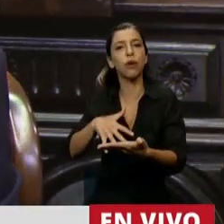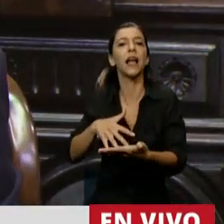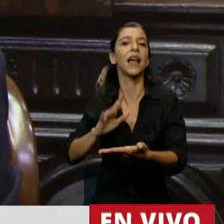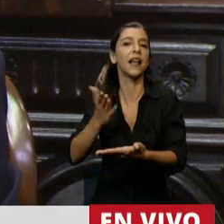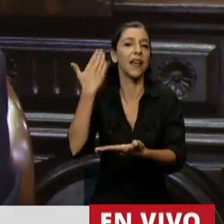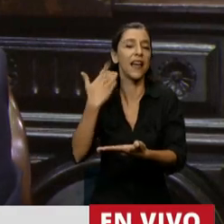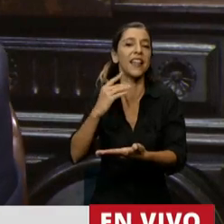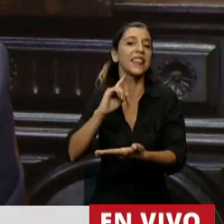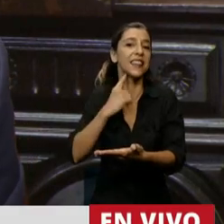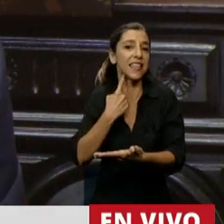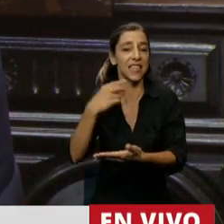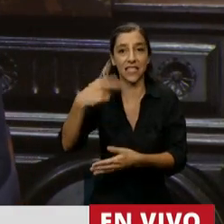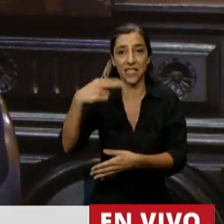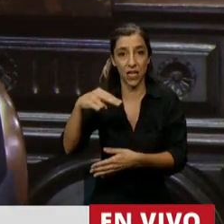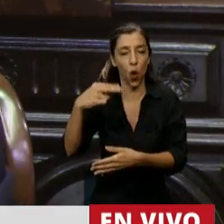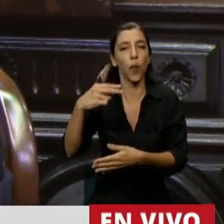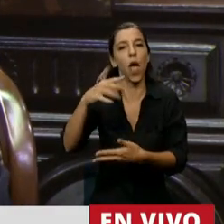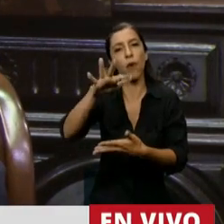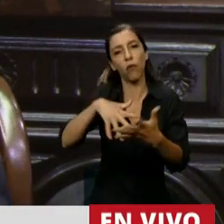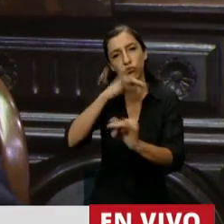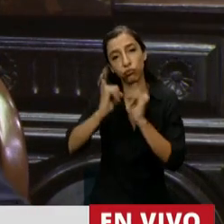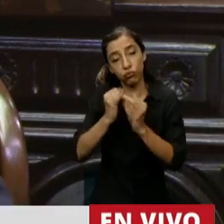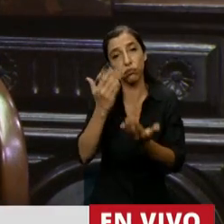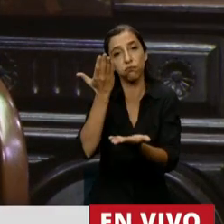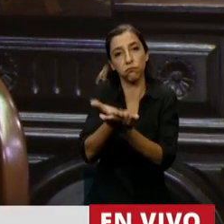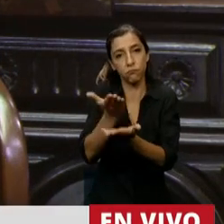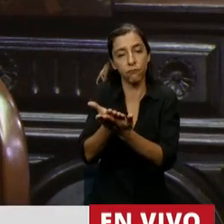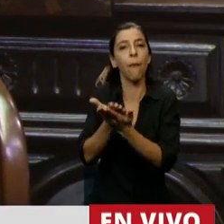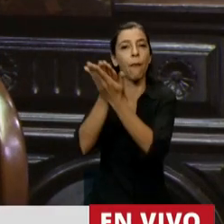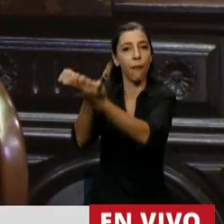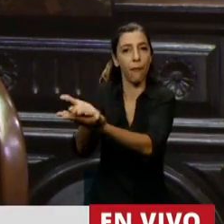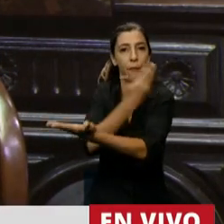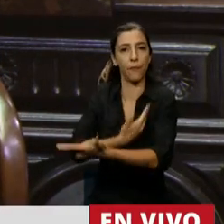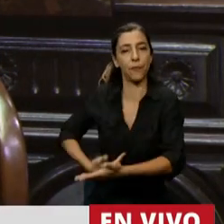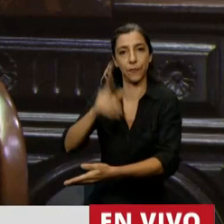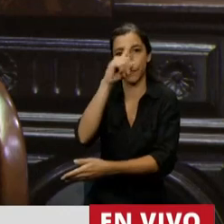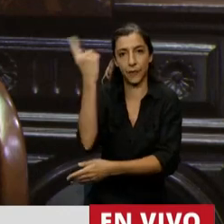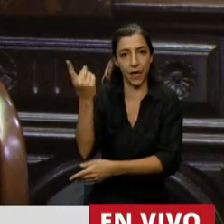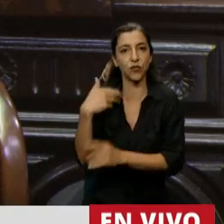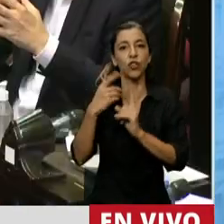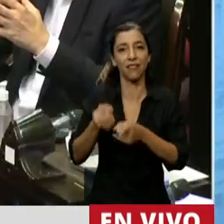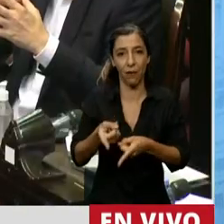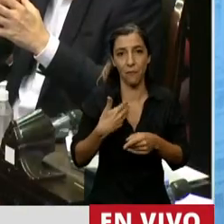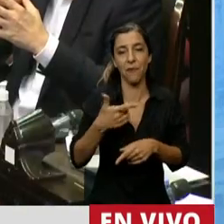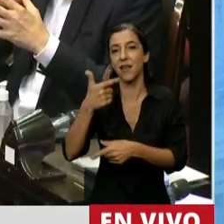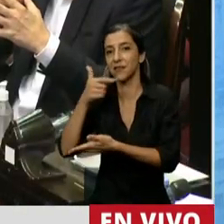año al Presidente de la Nación Argentina y a los Presidentes de ambas Cámaras Legislativas.